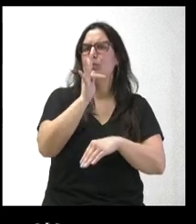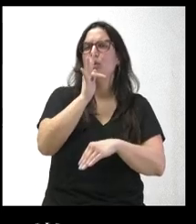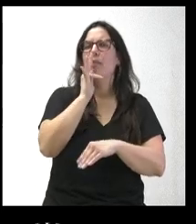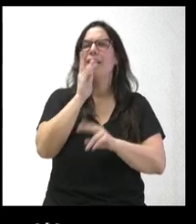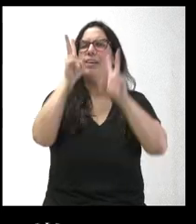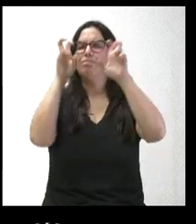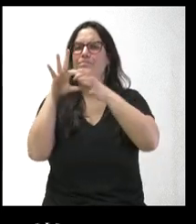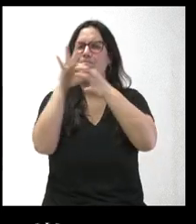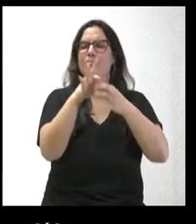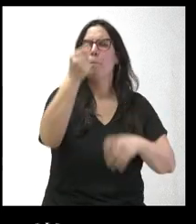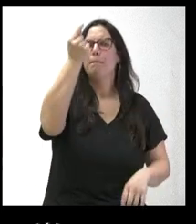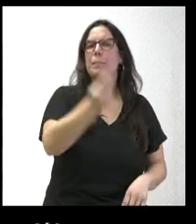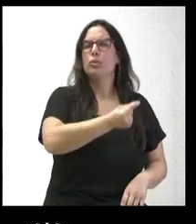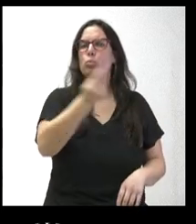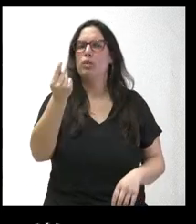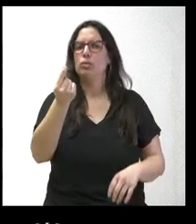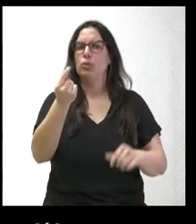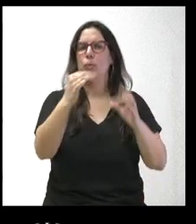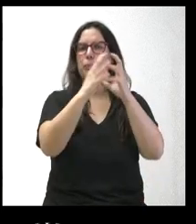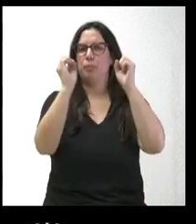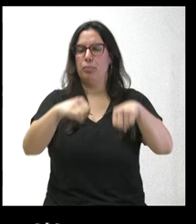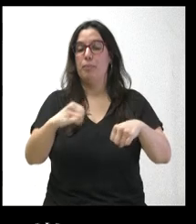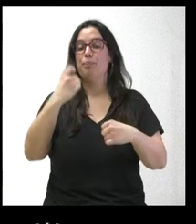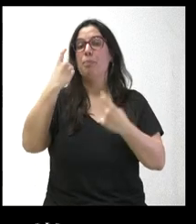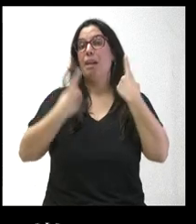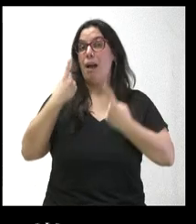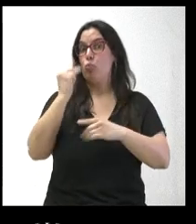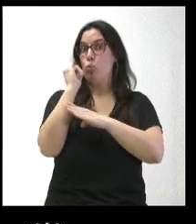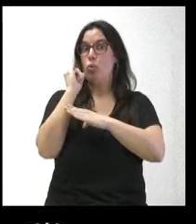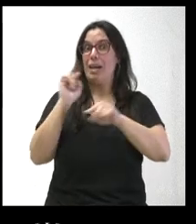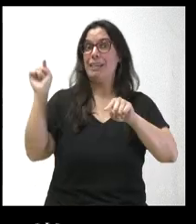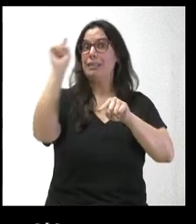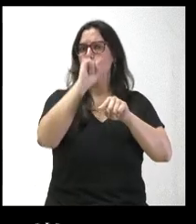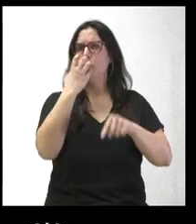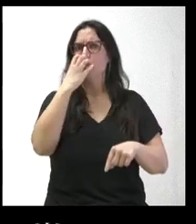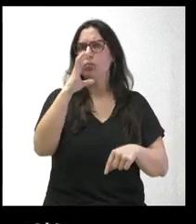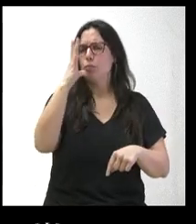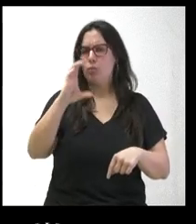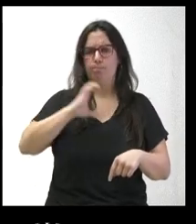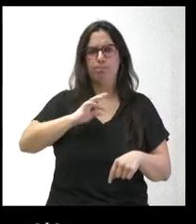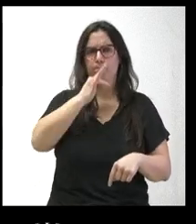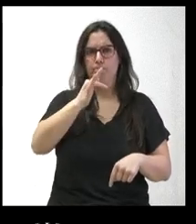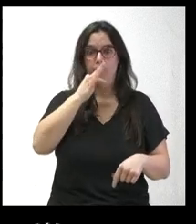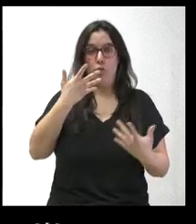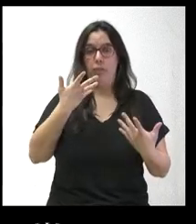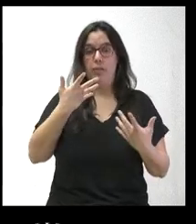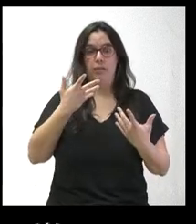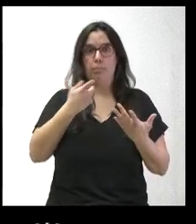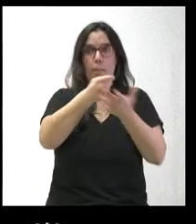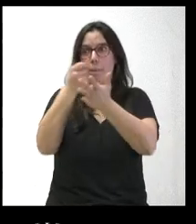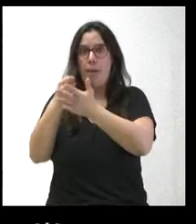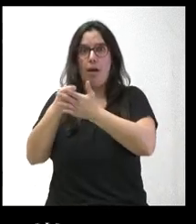presupuesto pactado. Hay algunos institutos que se han quejado de que no les llega el dinero, no pueden hacer frente a